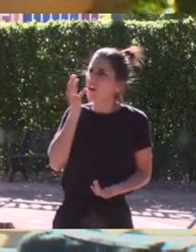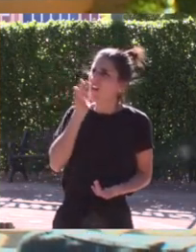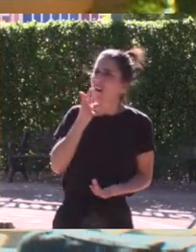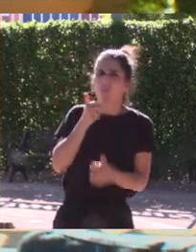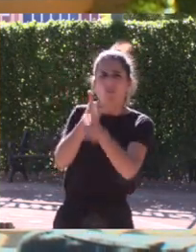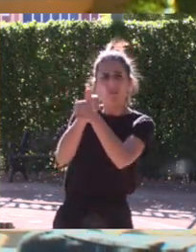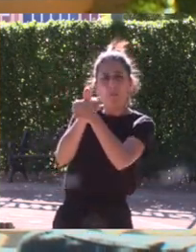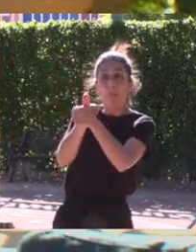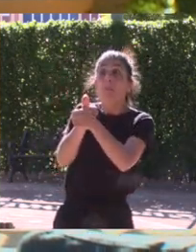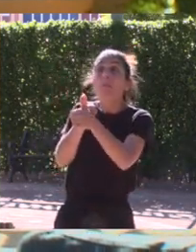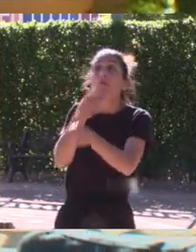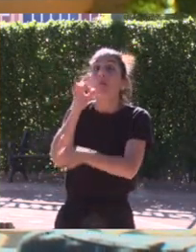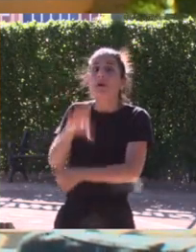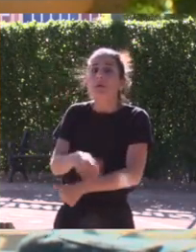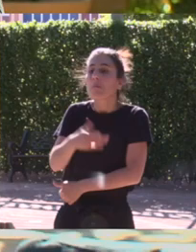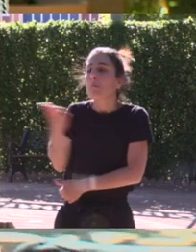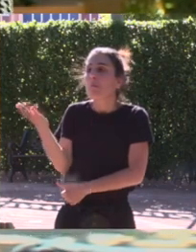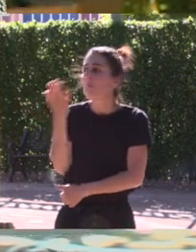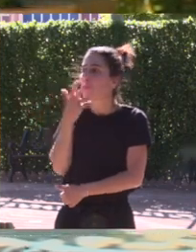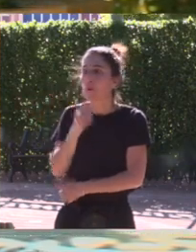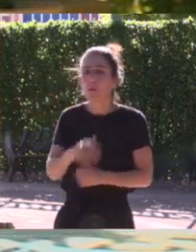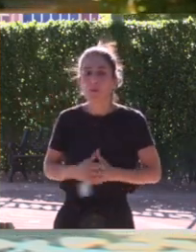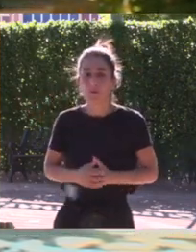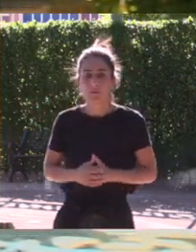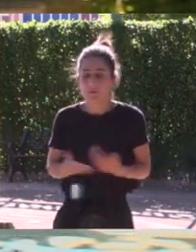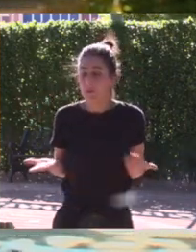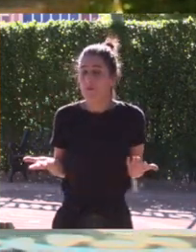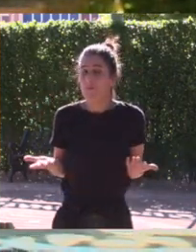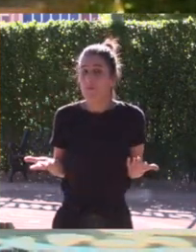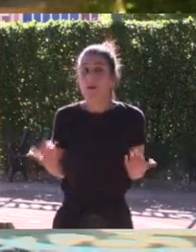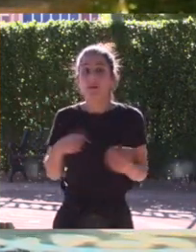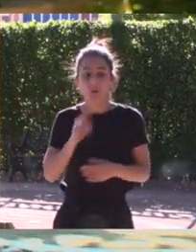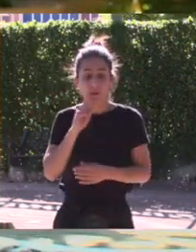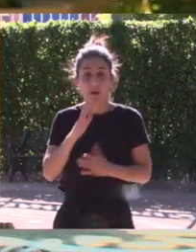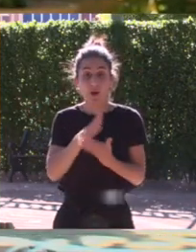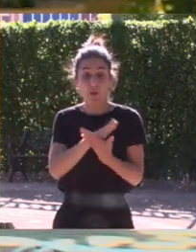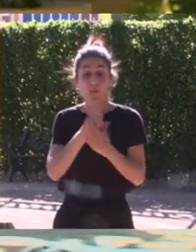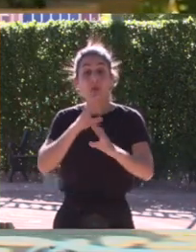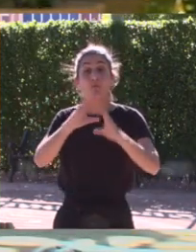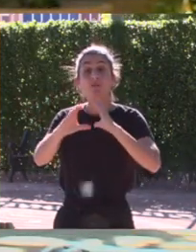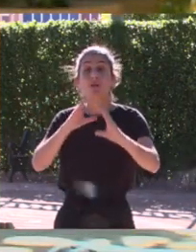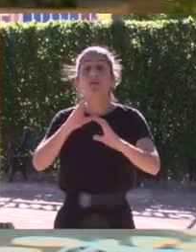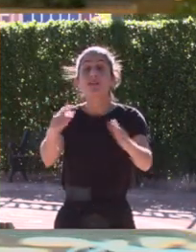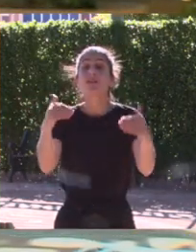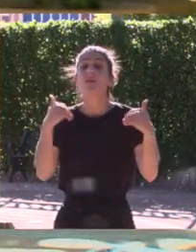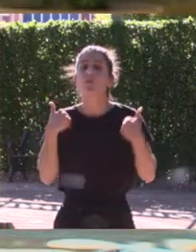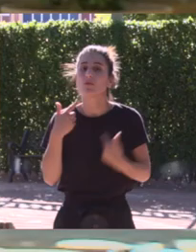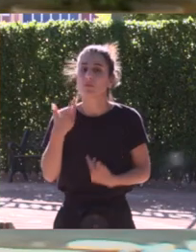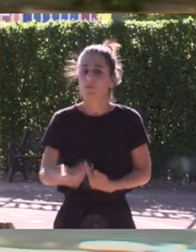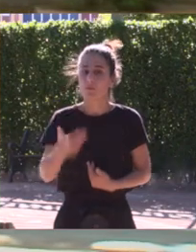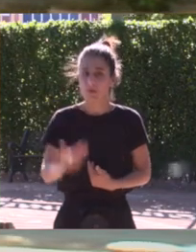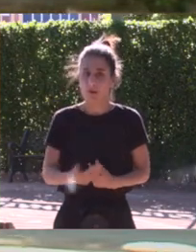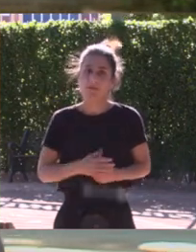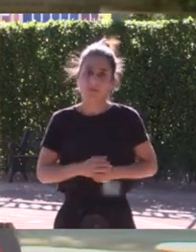conocían a quienes eran esas referentes que podrían emular con lo cual allí los medios de comunicación tienen un papel